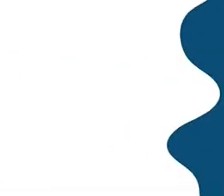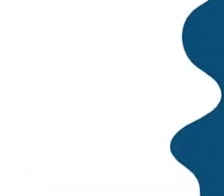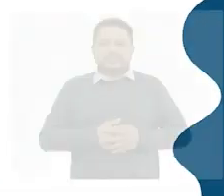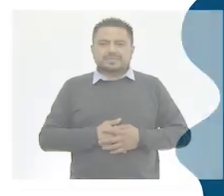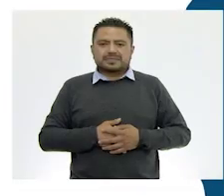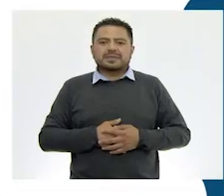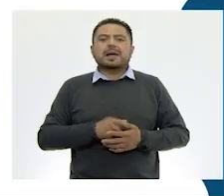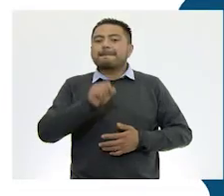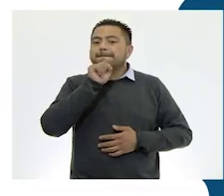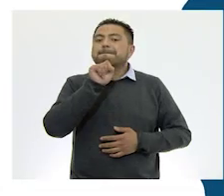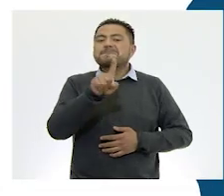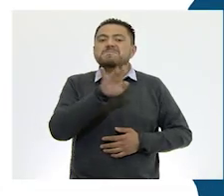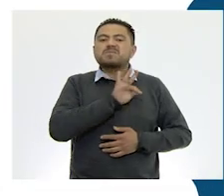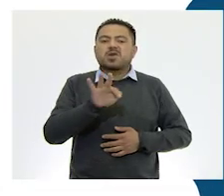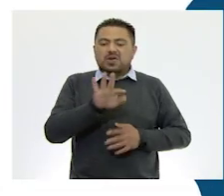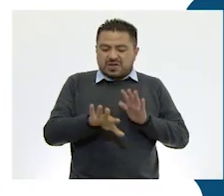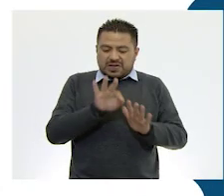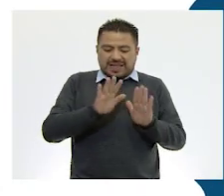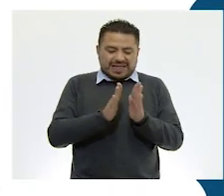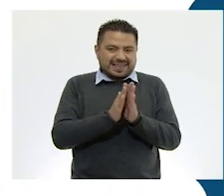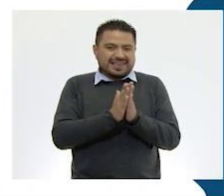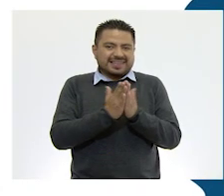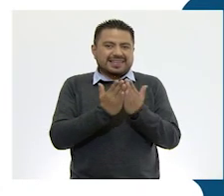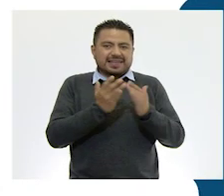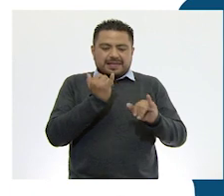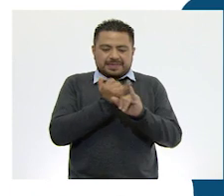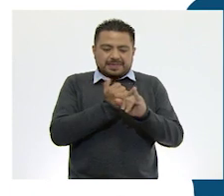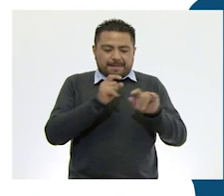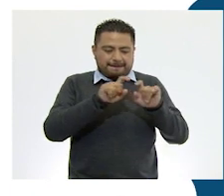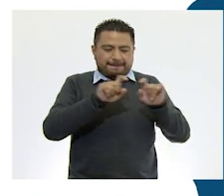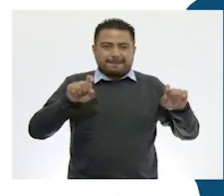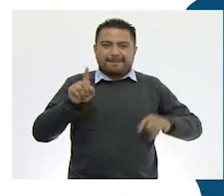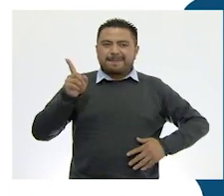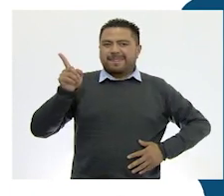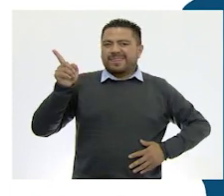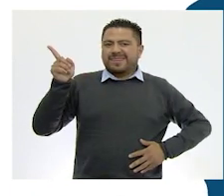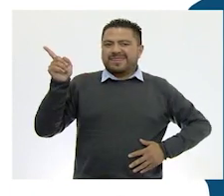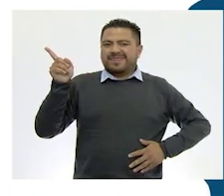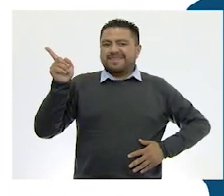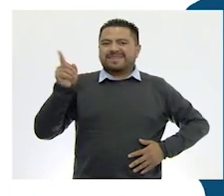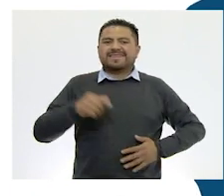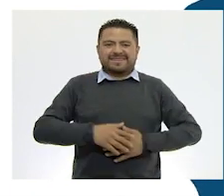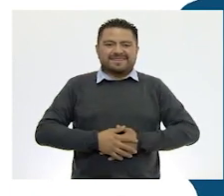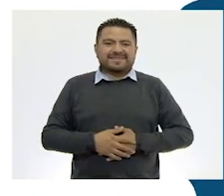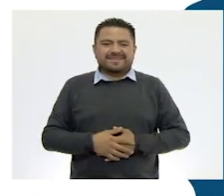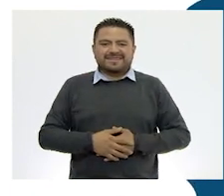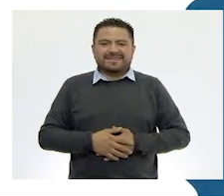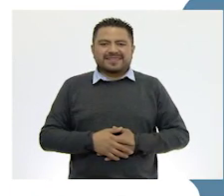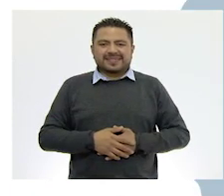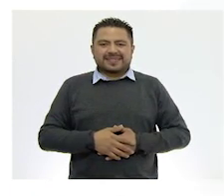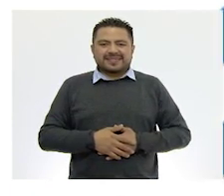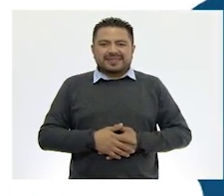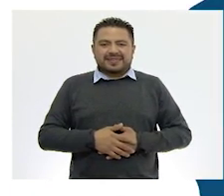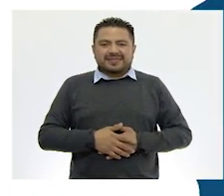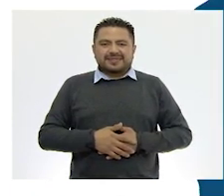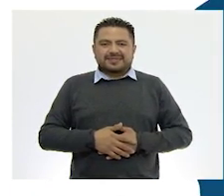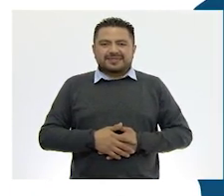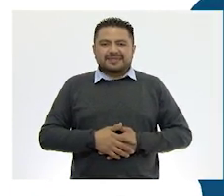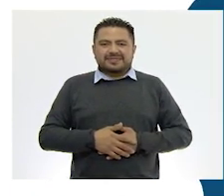También puedes encontrar los libros de texto en la página conalitec.cep.gov.mx.